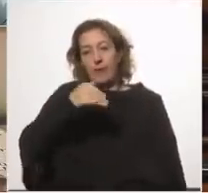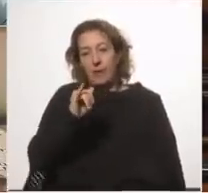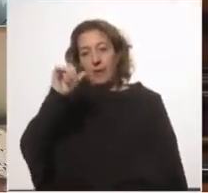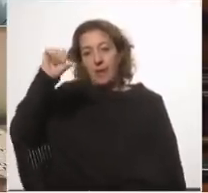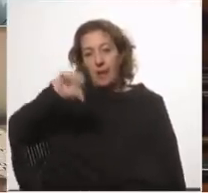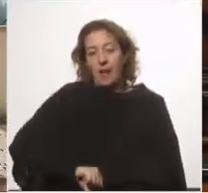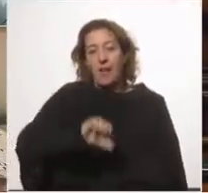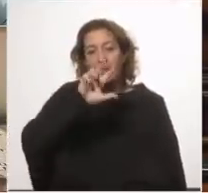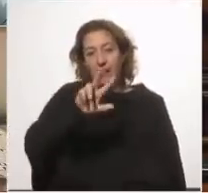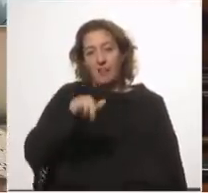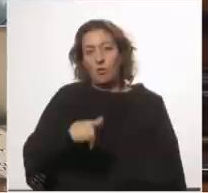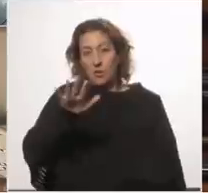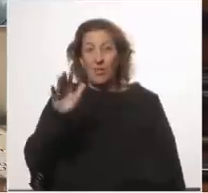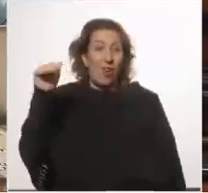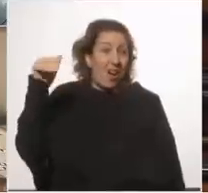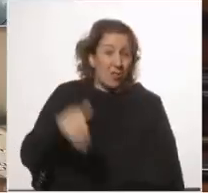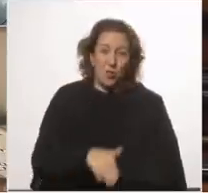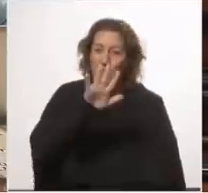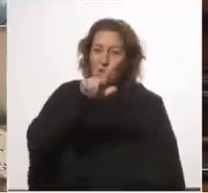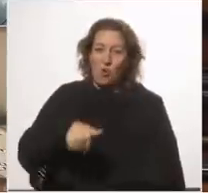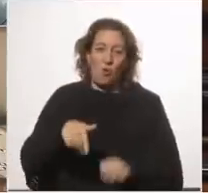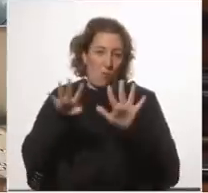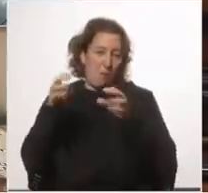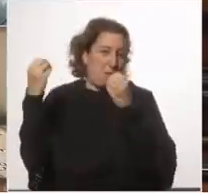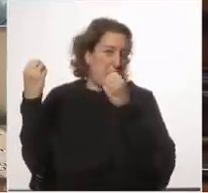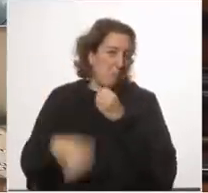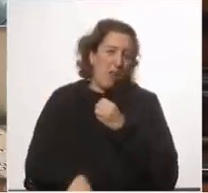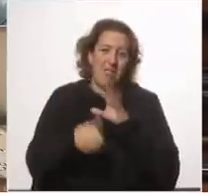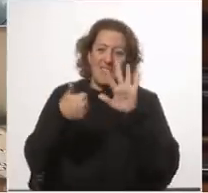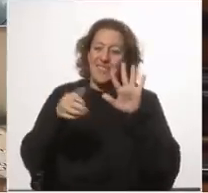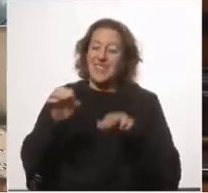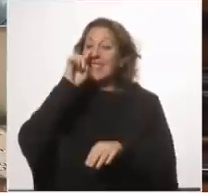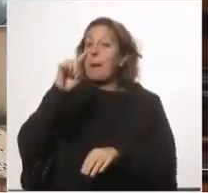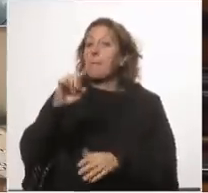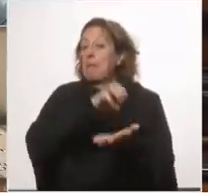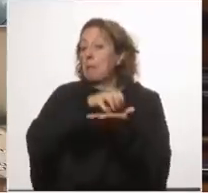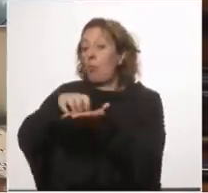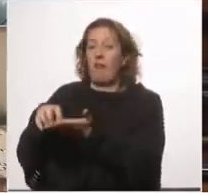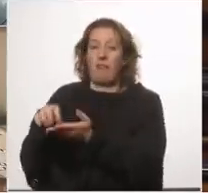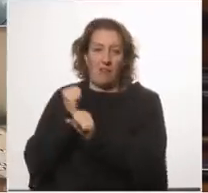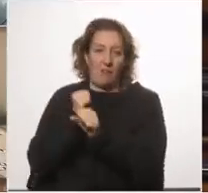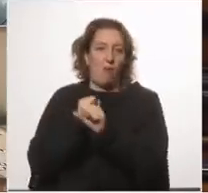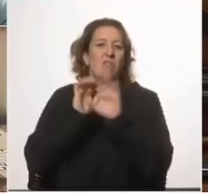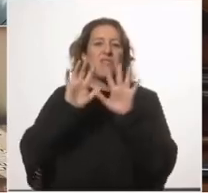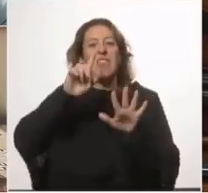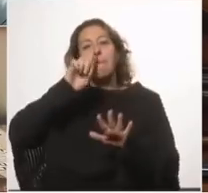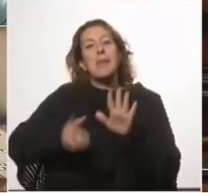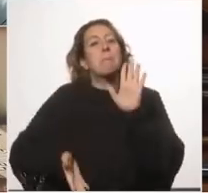y cayó 5,9. Se perdieron 60.000 puestos de trabajo, 10.000 más que en los 5 años anteriores.